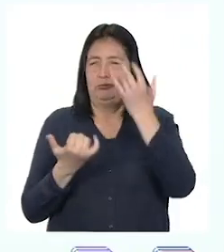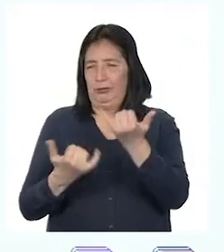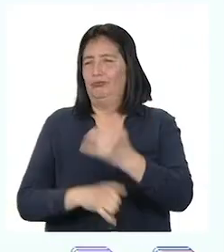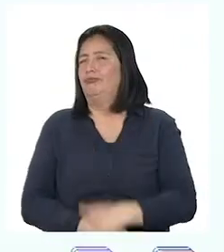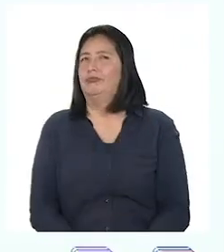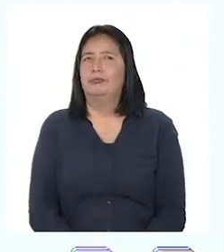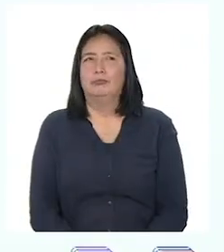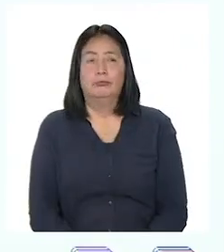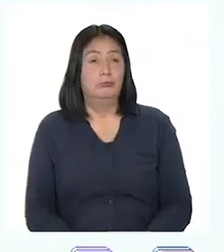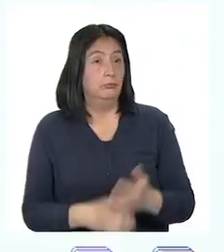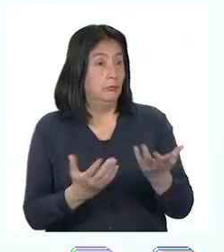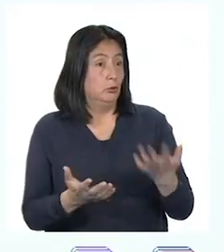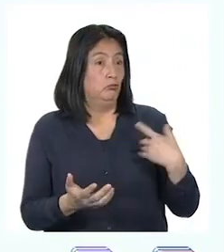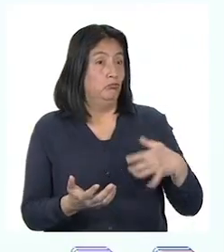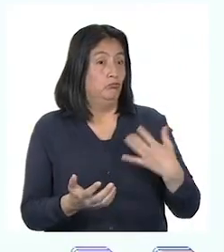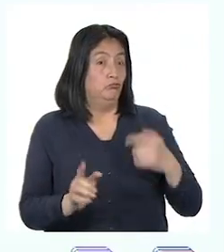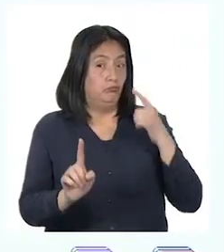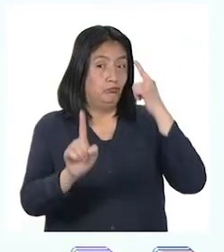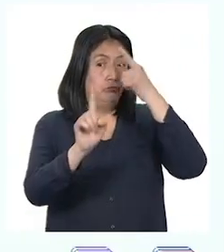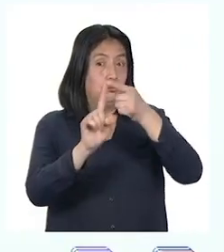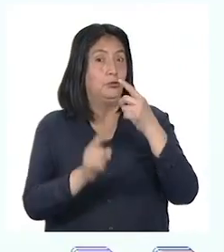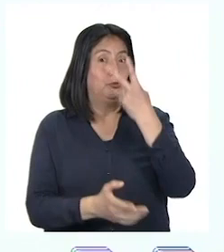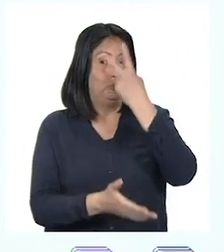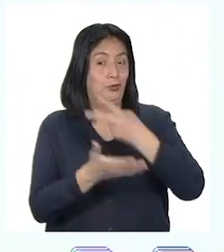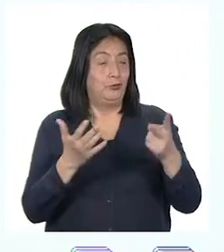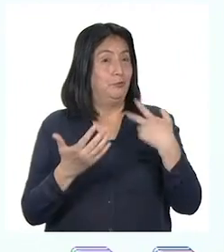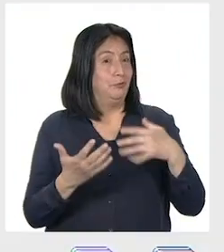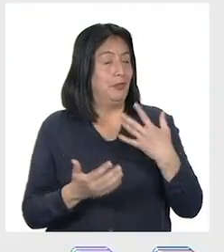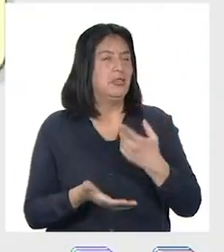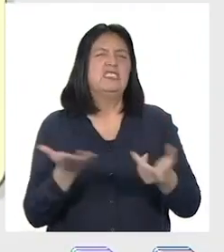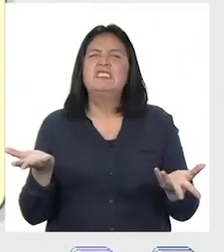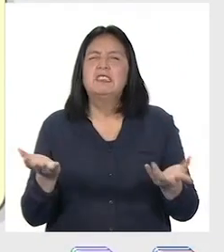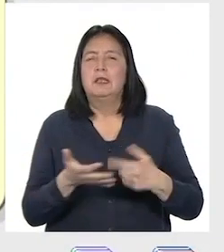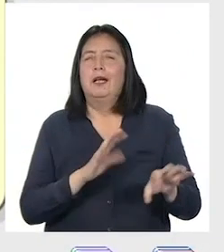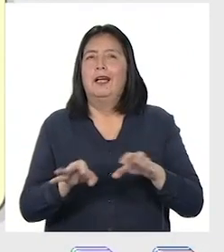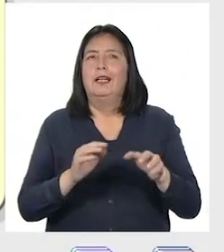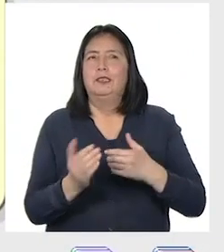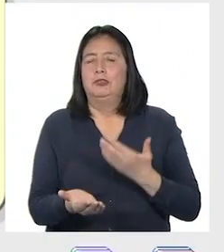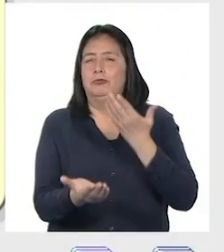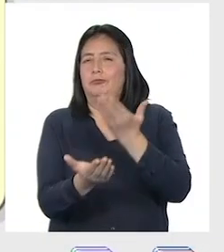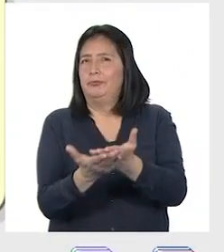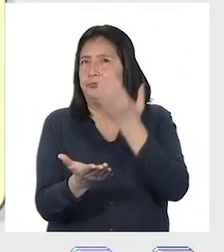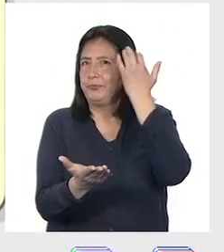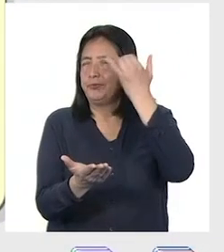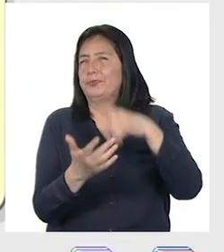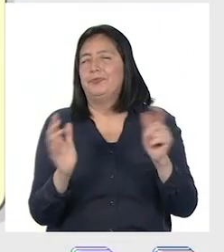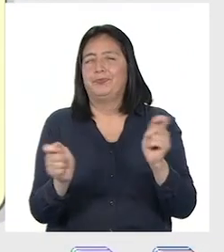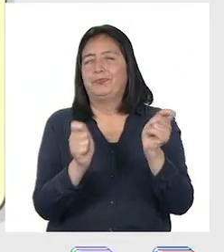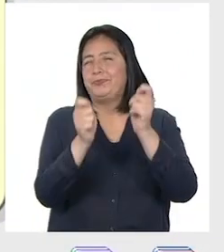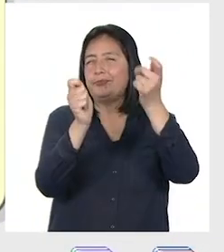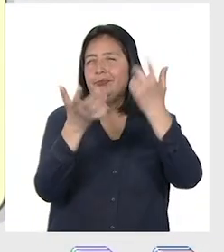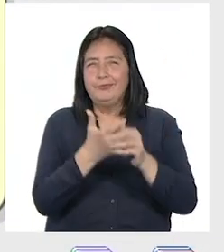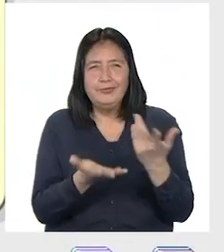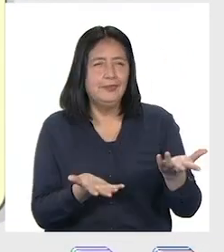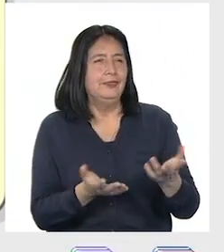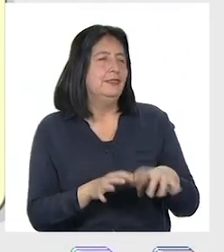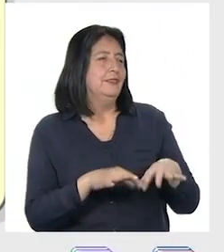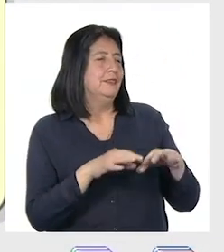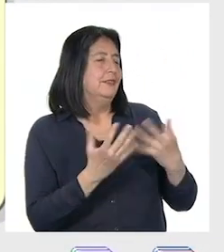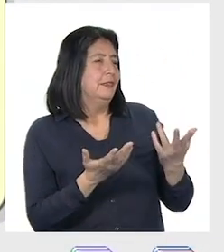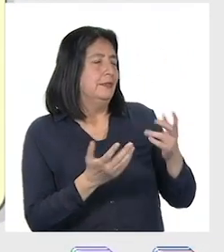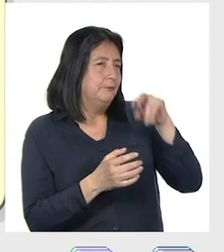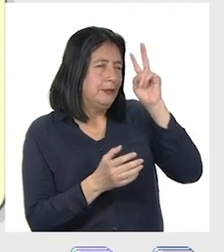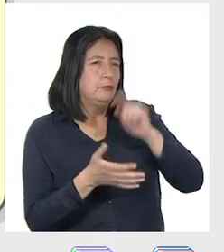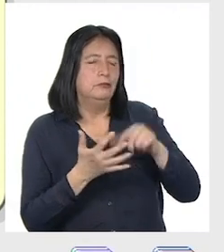hoy. Nuestro gran reto para las siguientes dos semanas será elaborar una propuesta para celebrar las fiestas patrias en familia,